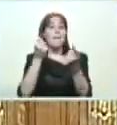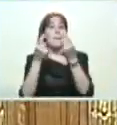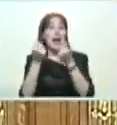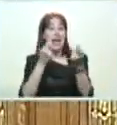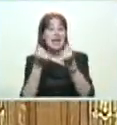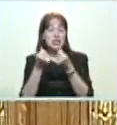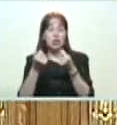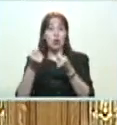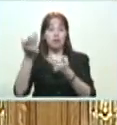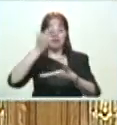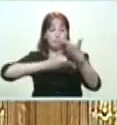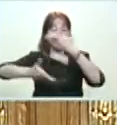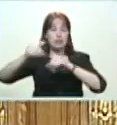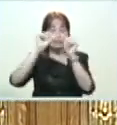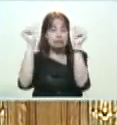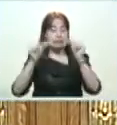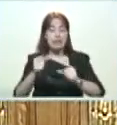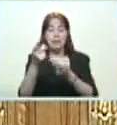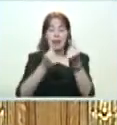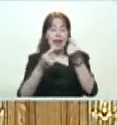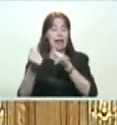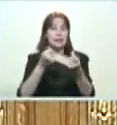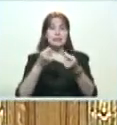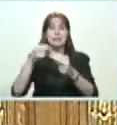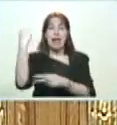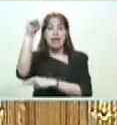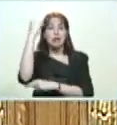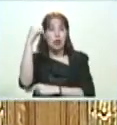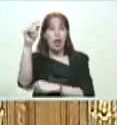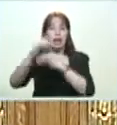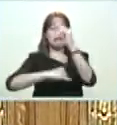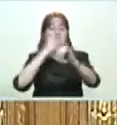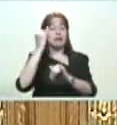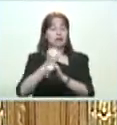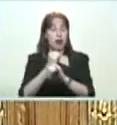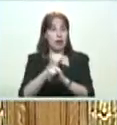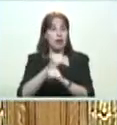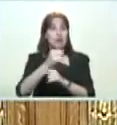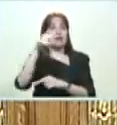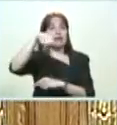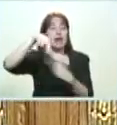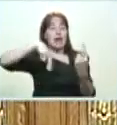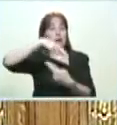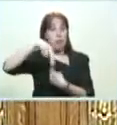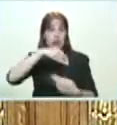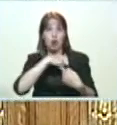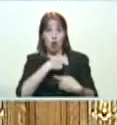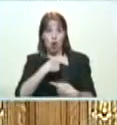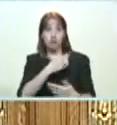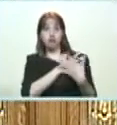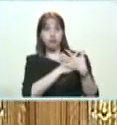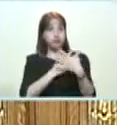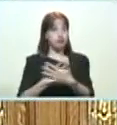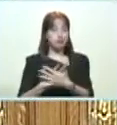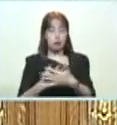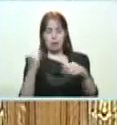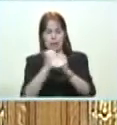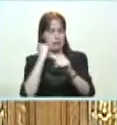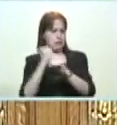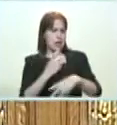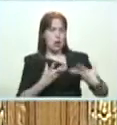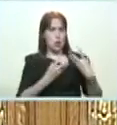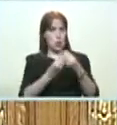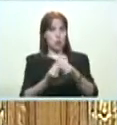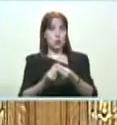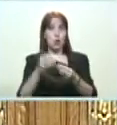funcionamiento monetario y financiero nacional e internacional de la República. Yo me pongo a la orden. Sé que